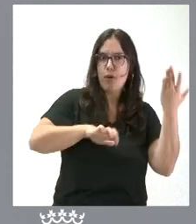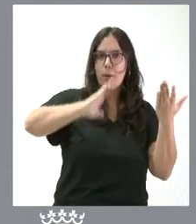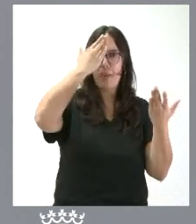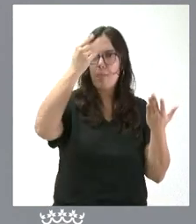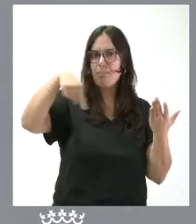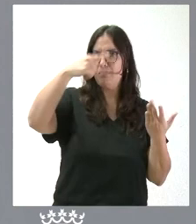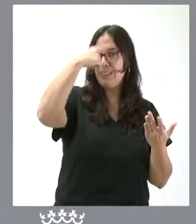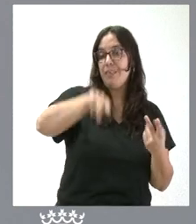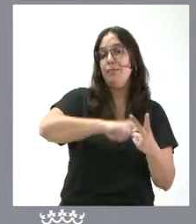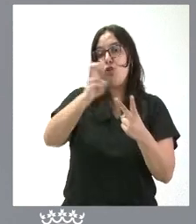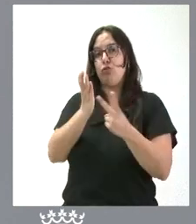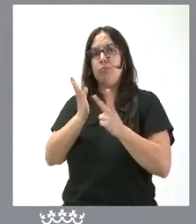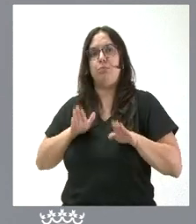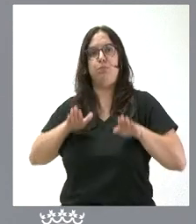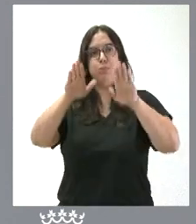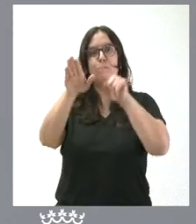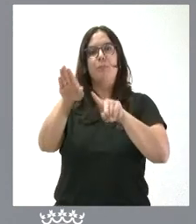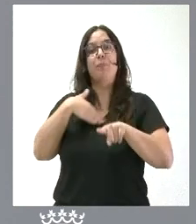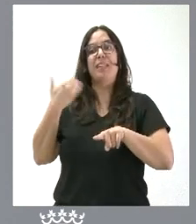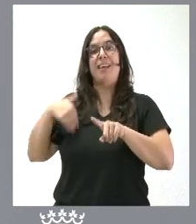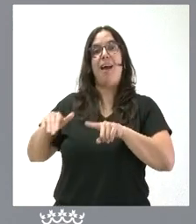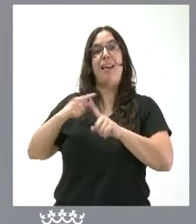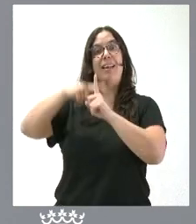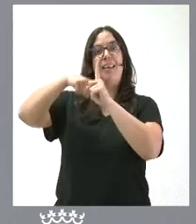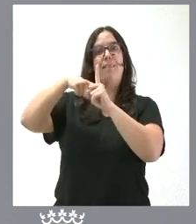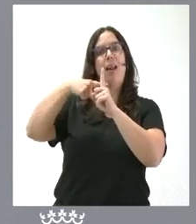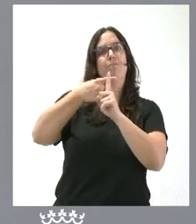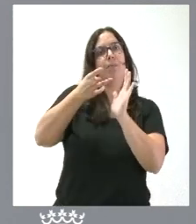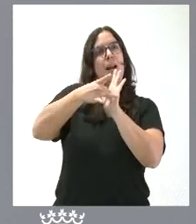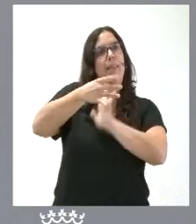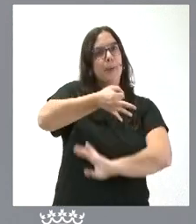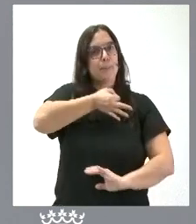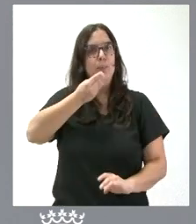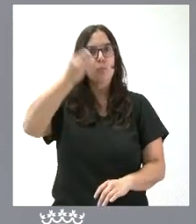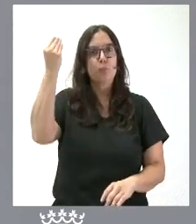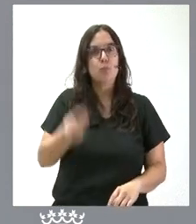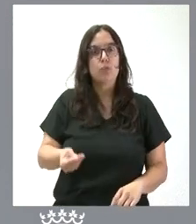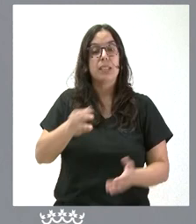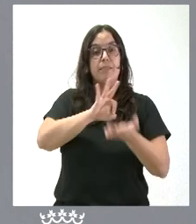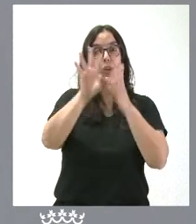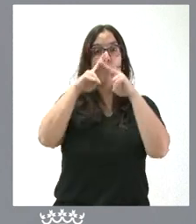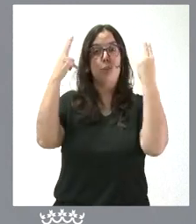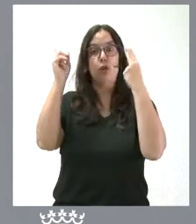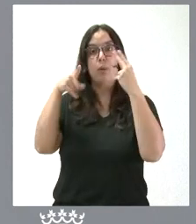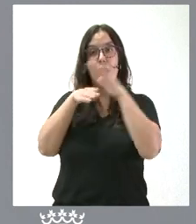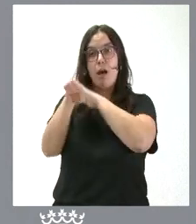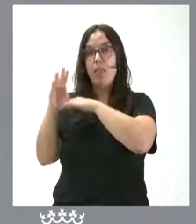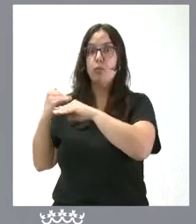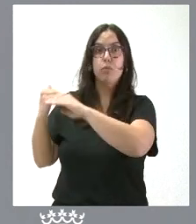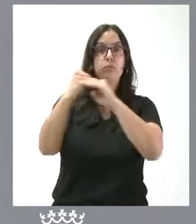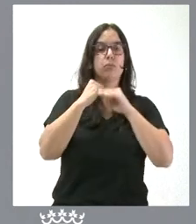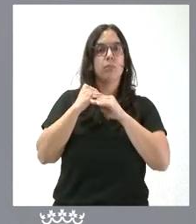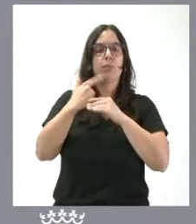conocen. Y otro elemento paralelo a esto es que una vez alcanzado ese nivel de calidad y equidad en los servicios públicos, se garantice por ley.